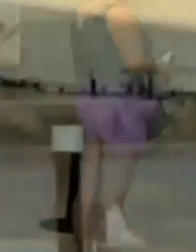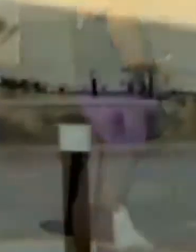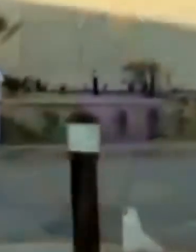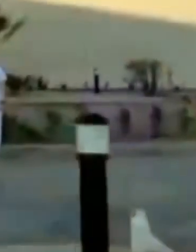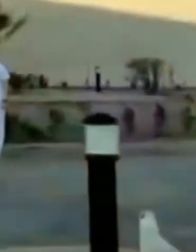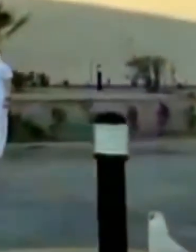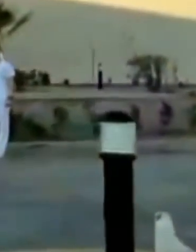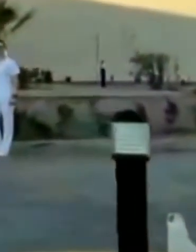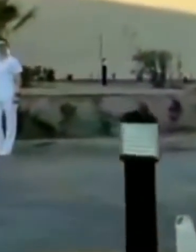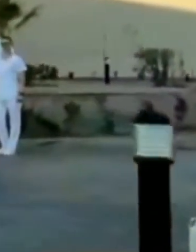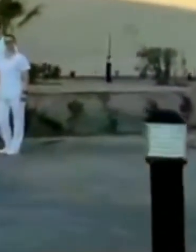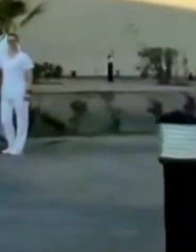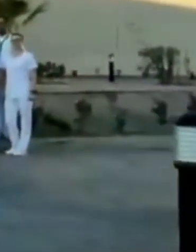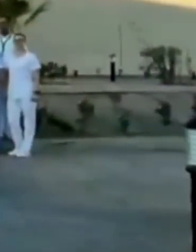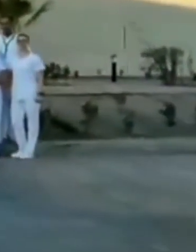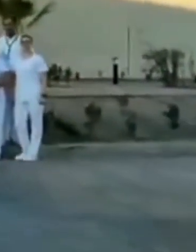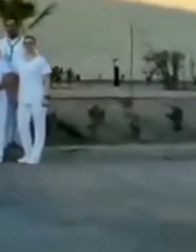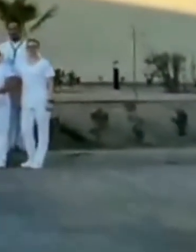más rápida para todos.